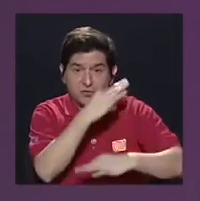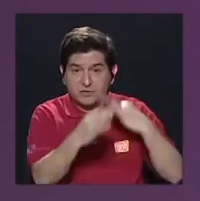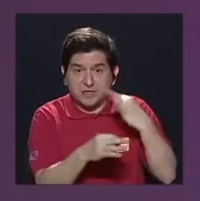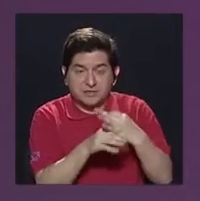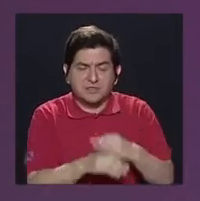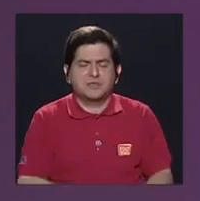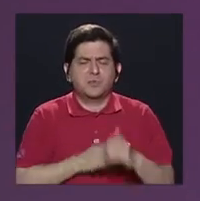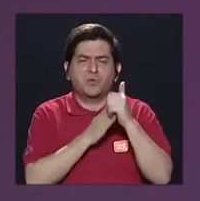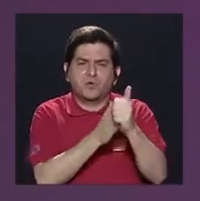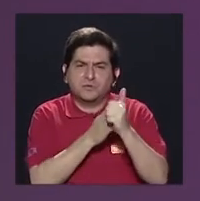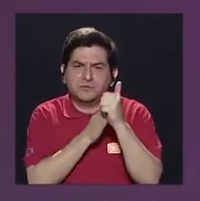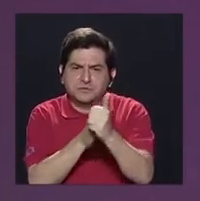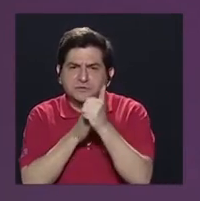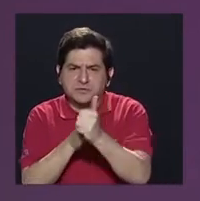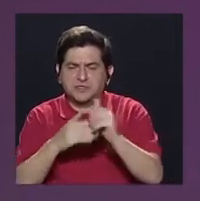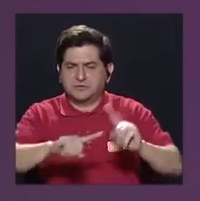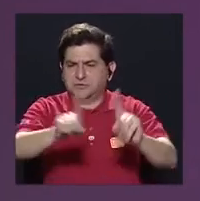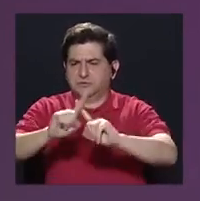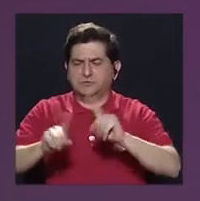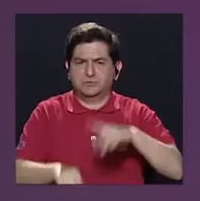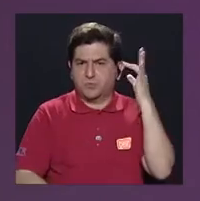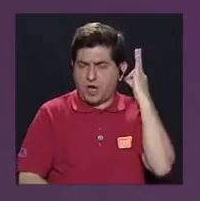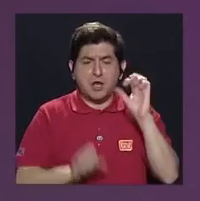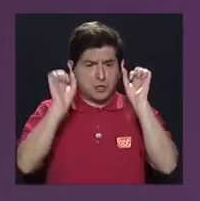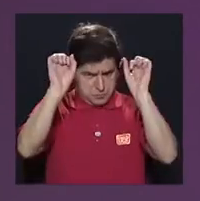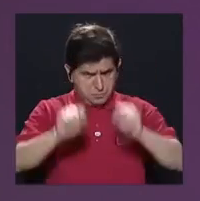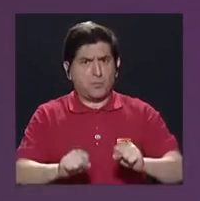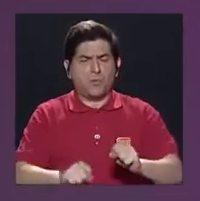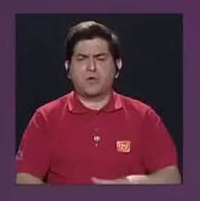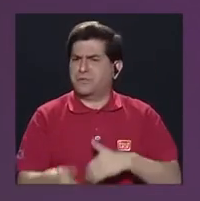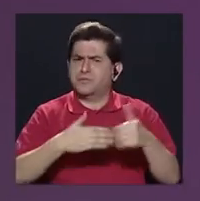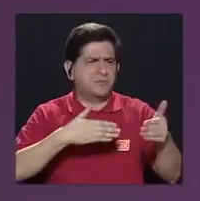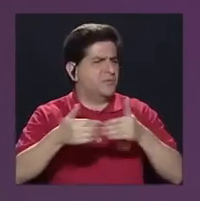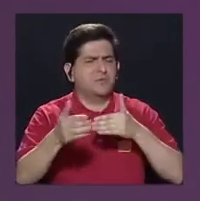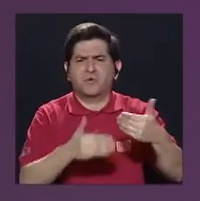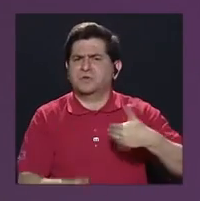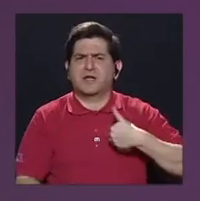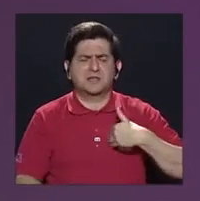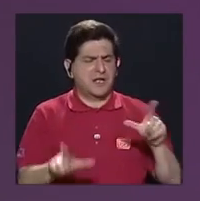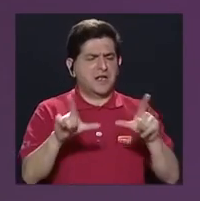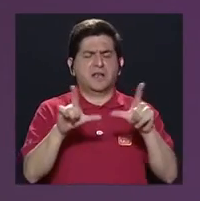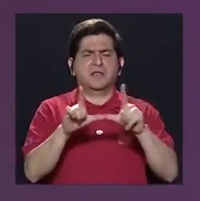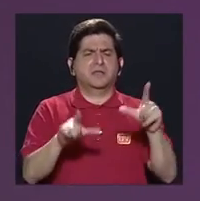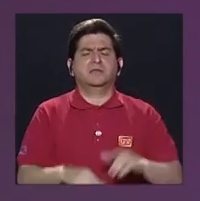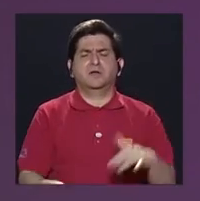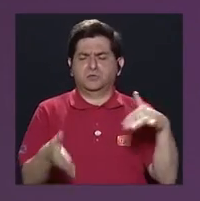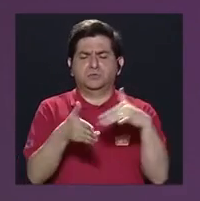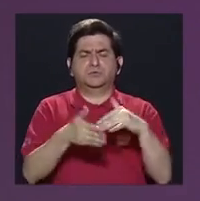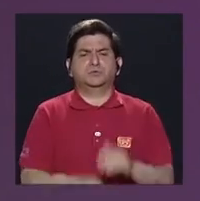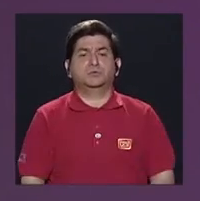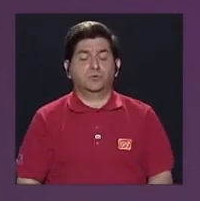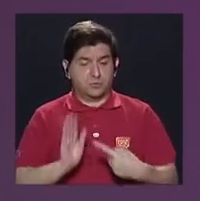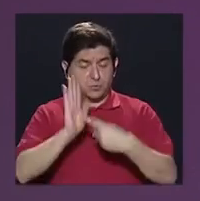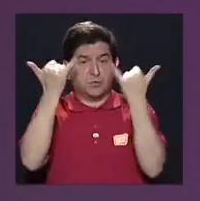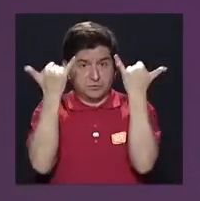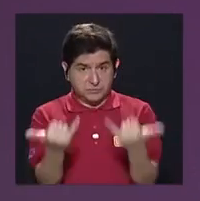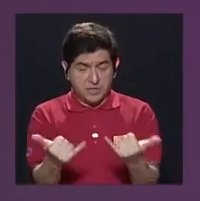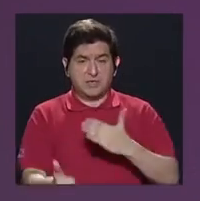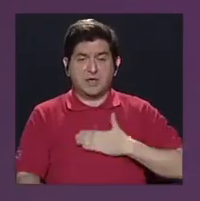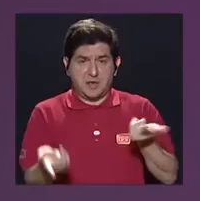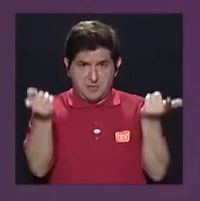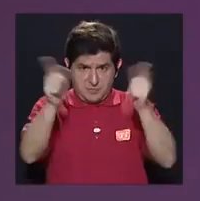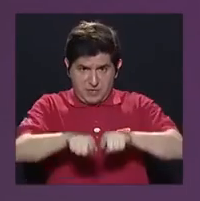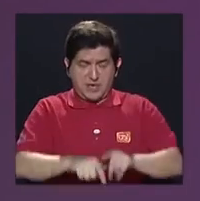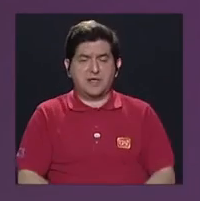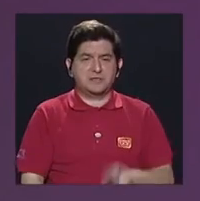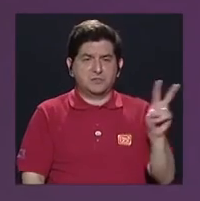de generar liderazgo en las mujeres, ¿verdad? Que las mujeres somos capaces, independientemente si tengamos un título o no, y así lo hemos demostrado, bueno, en el caso mío que